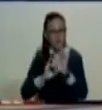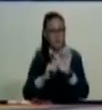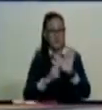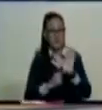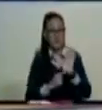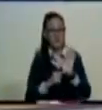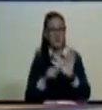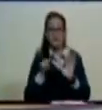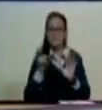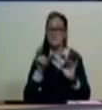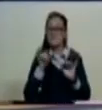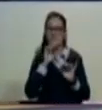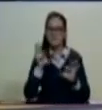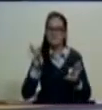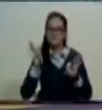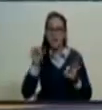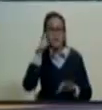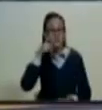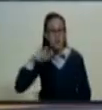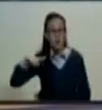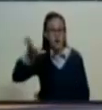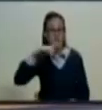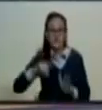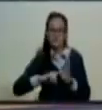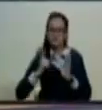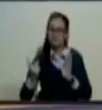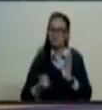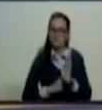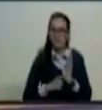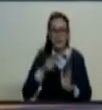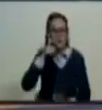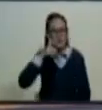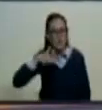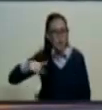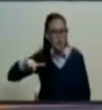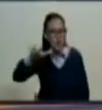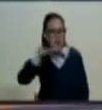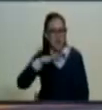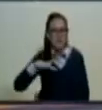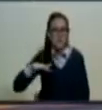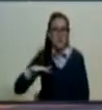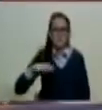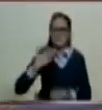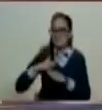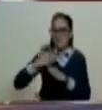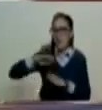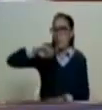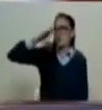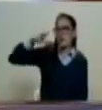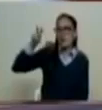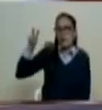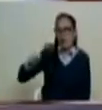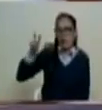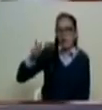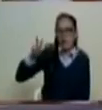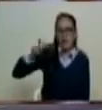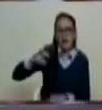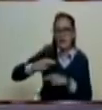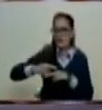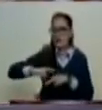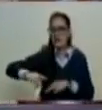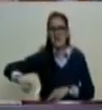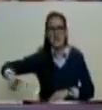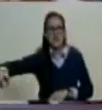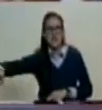electos por la voluntad popular absoluta de un pueblo que atravesó montaña, que se enfrentó a torrentes de los